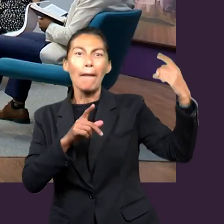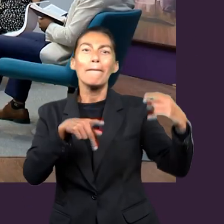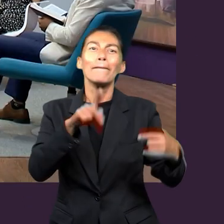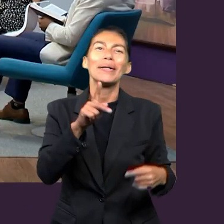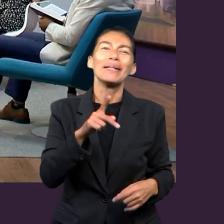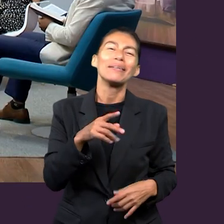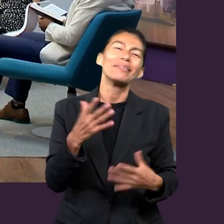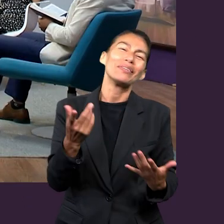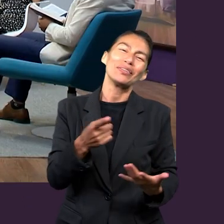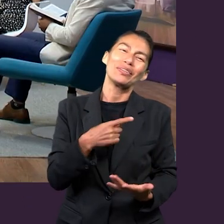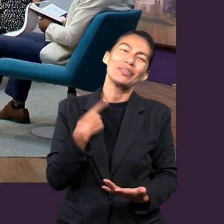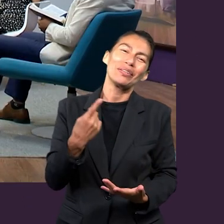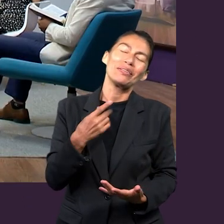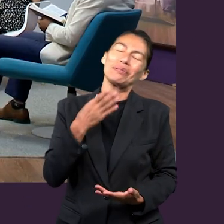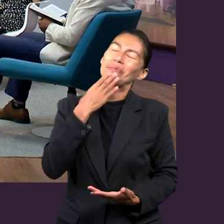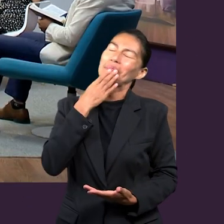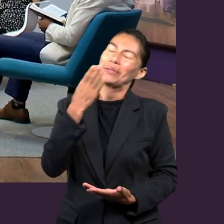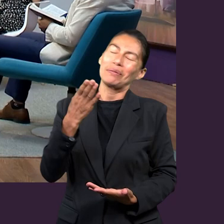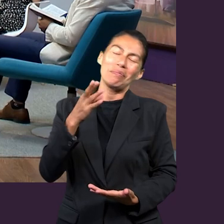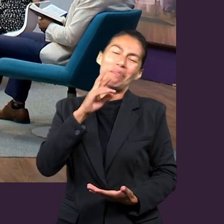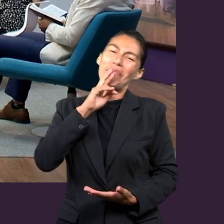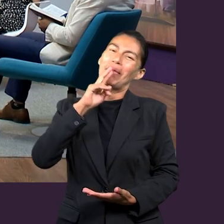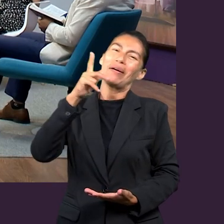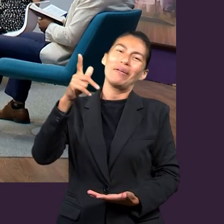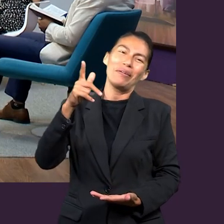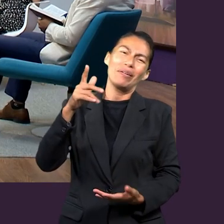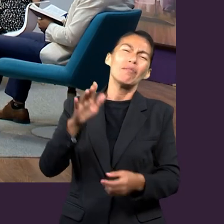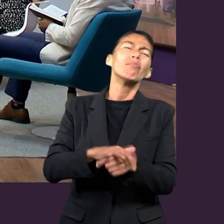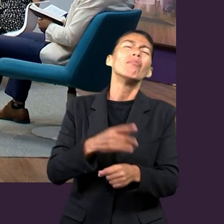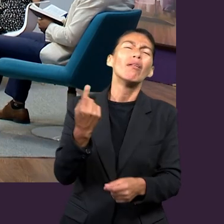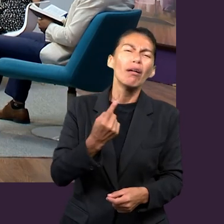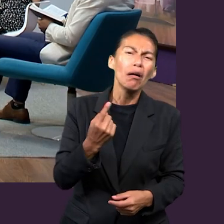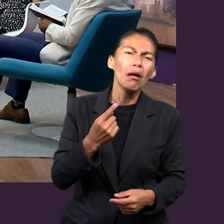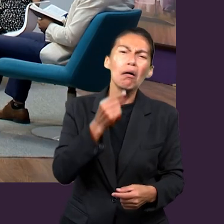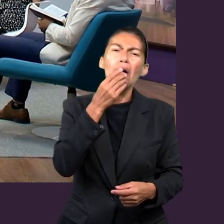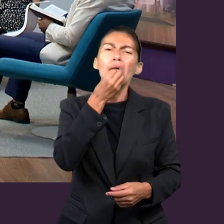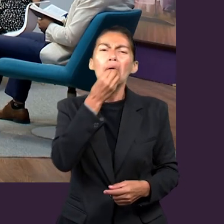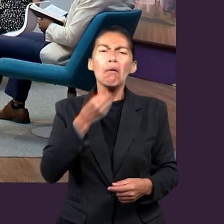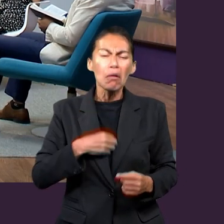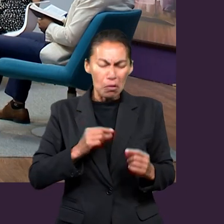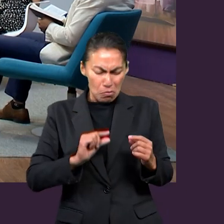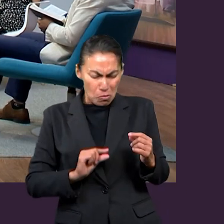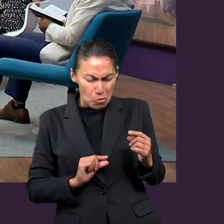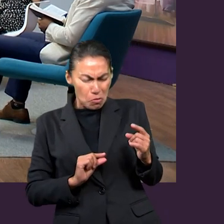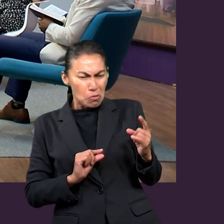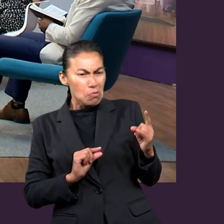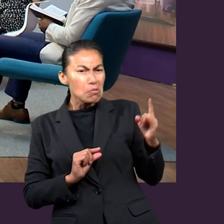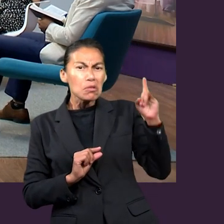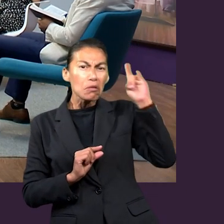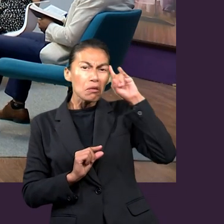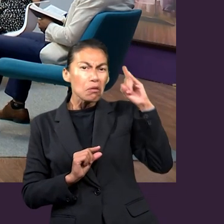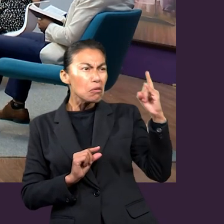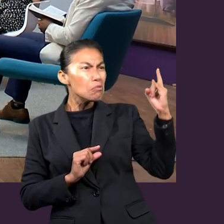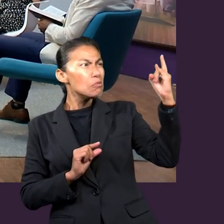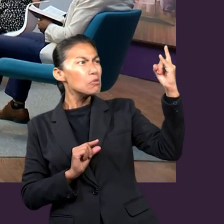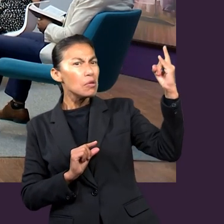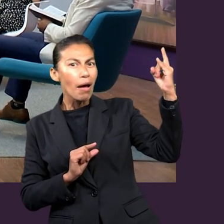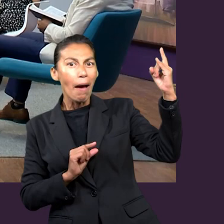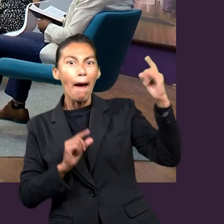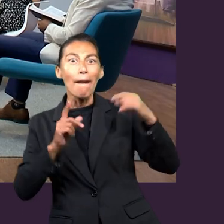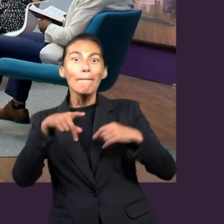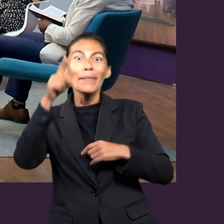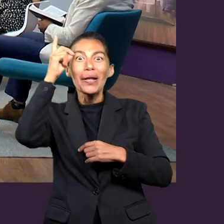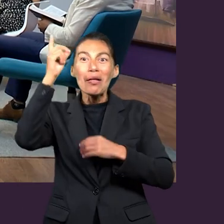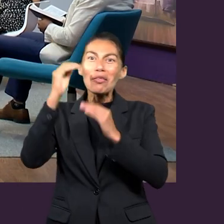claro. Pero nosotros tenemos una ventaja. Ah, un mayor. Es una ventaja. Que es, ¿no, Jafet? La ayuda